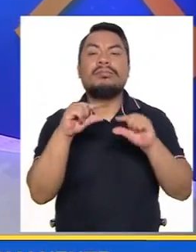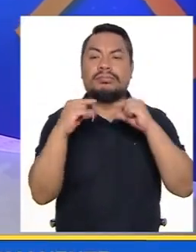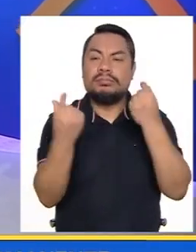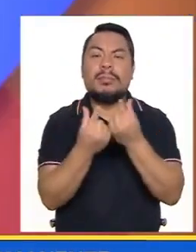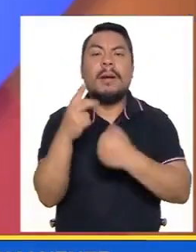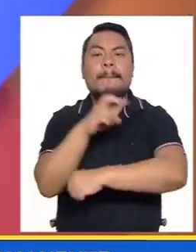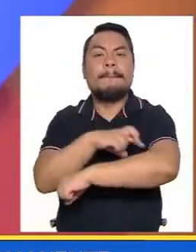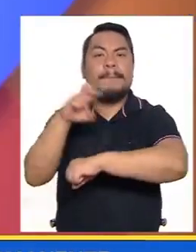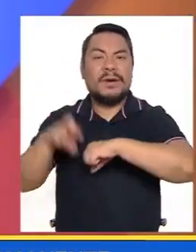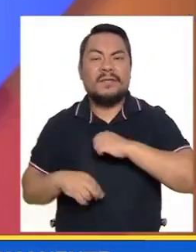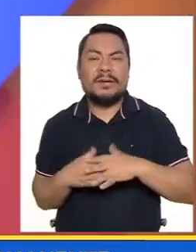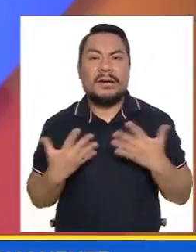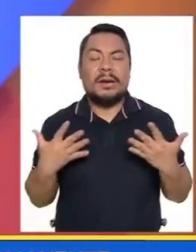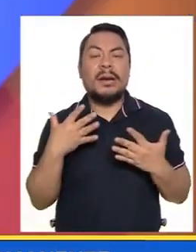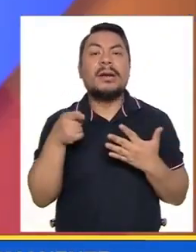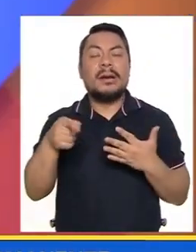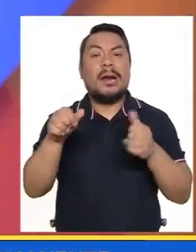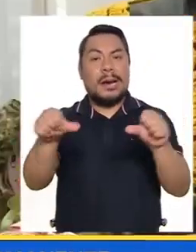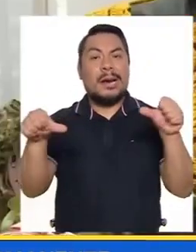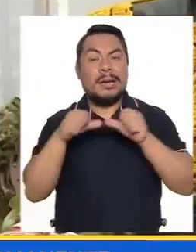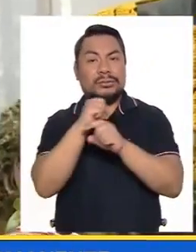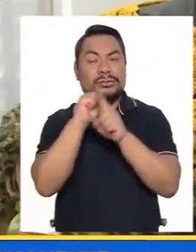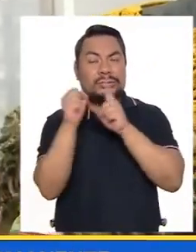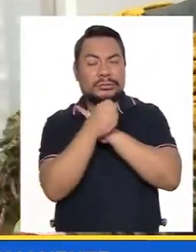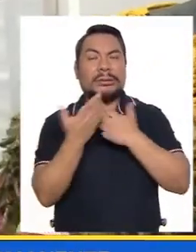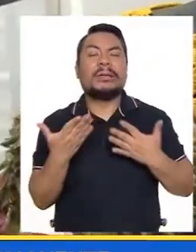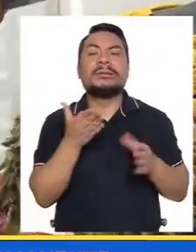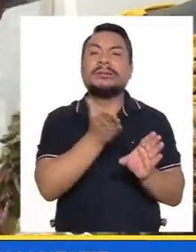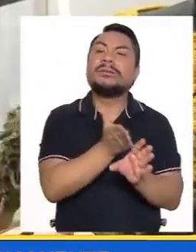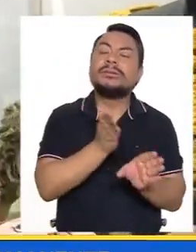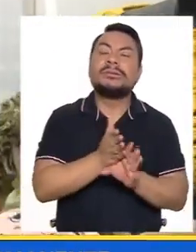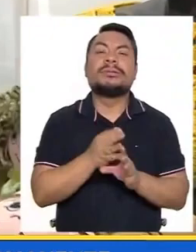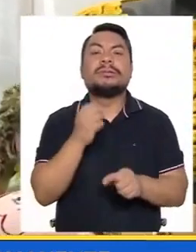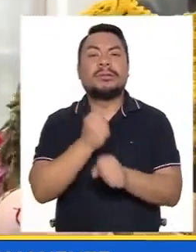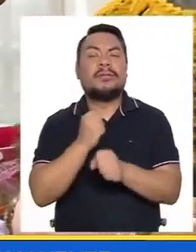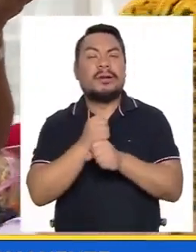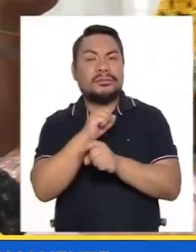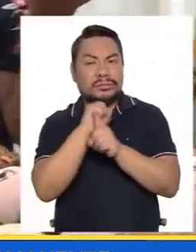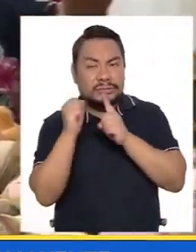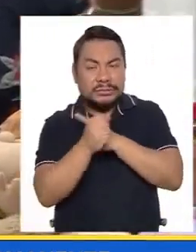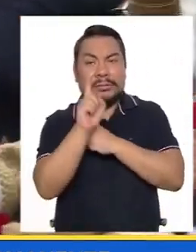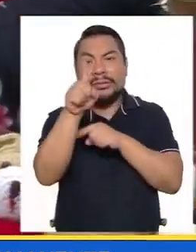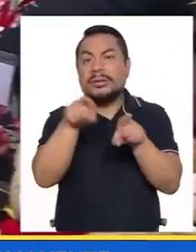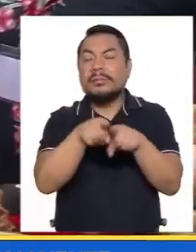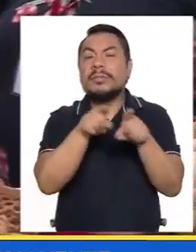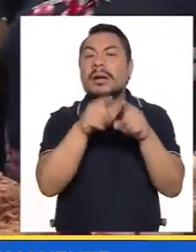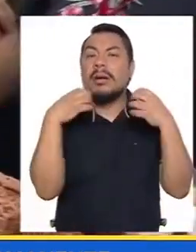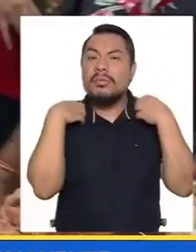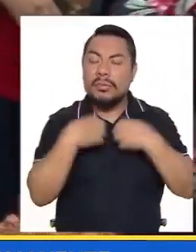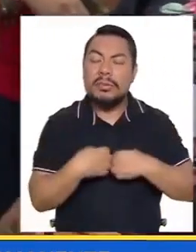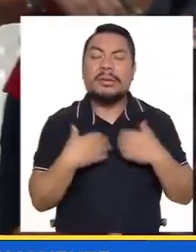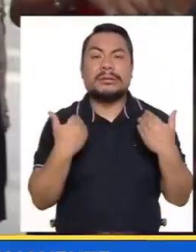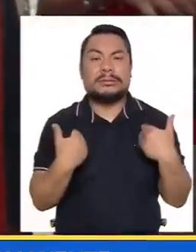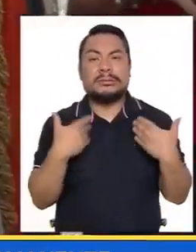desde el área social, psicólogos, trabajadores sociales, pero también abogados, y tenemos una alianza